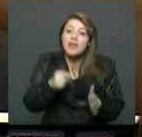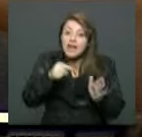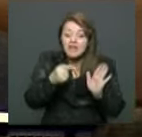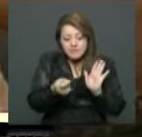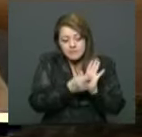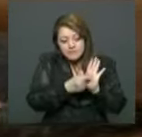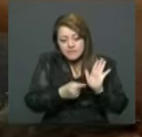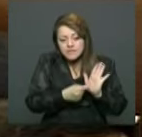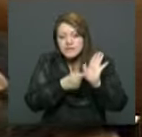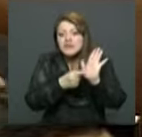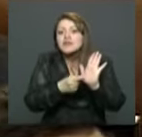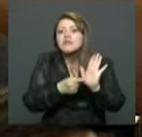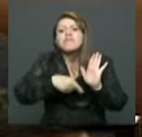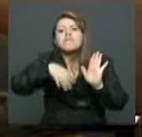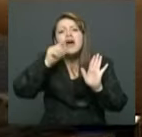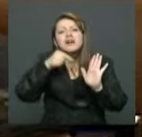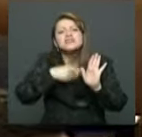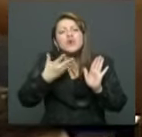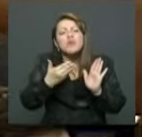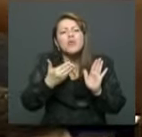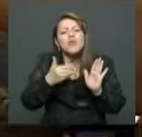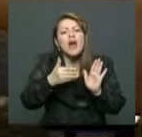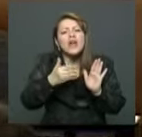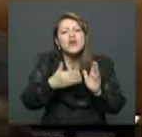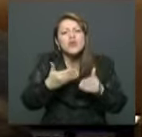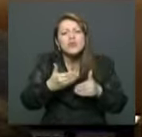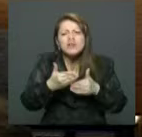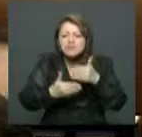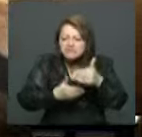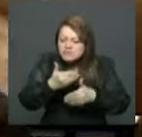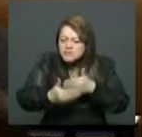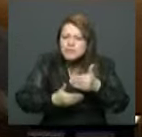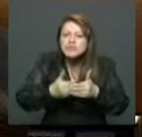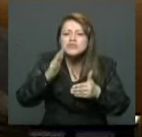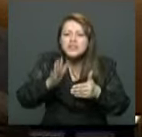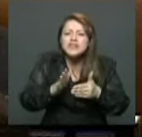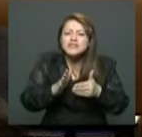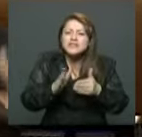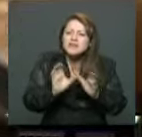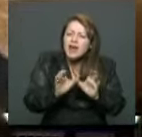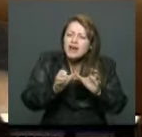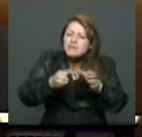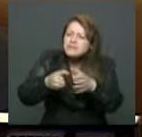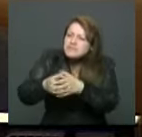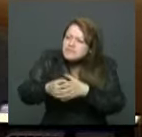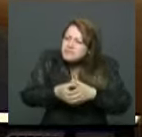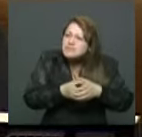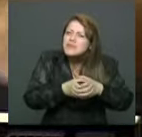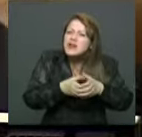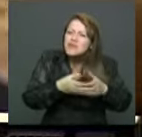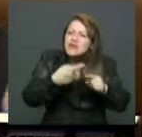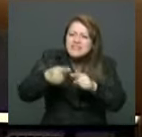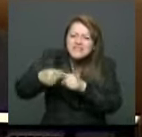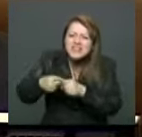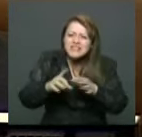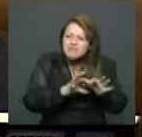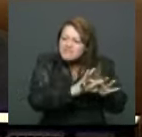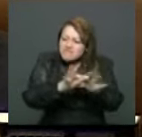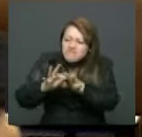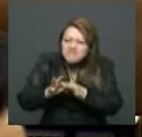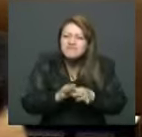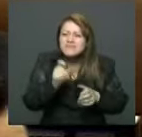quizás, tenía que ver con el constreñimiento del elector, con los cupos indicativos, con la mermelada, con el